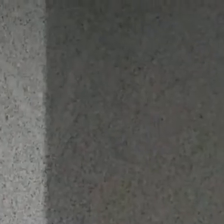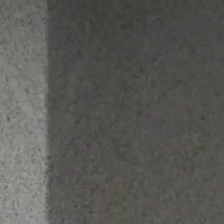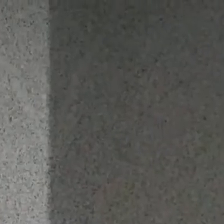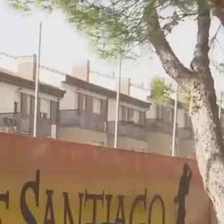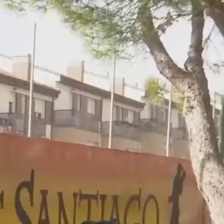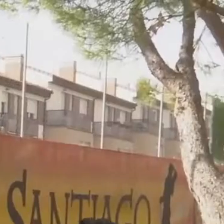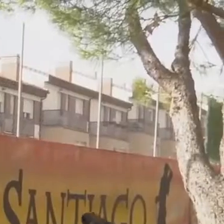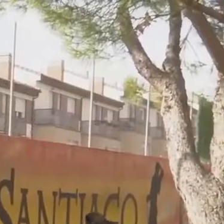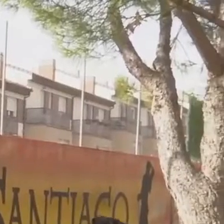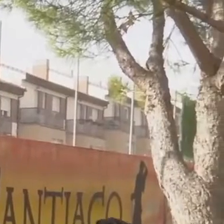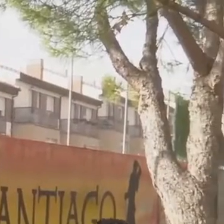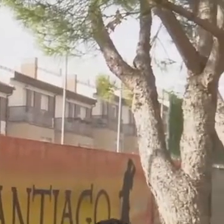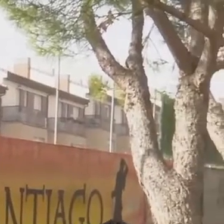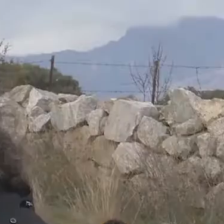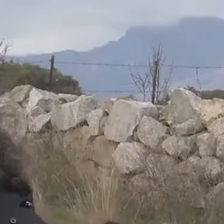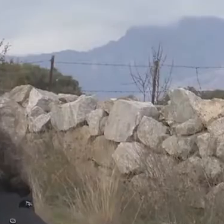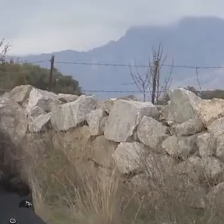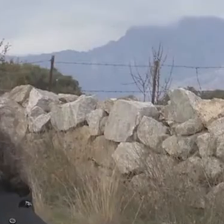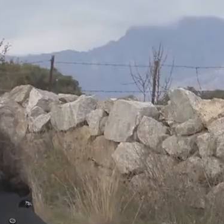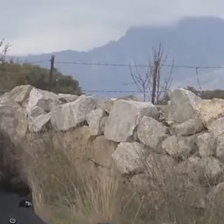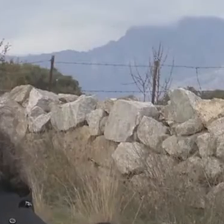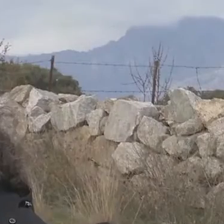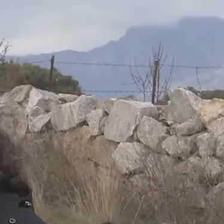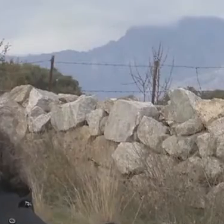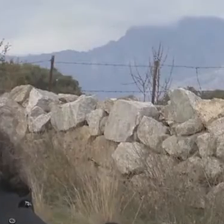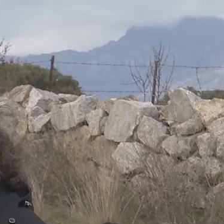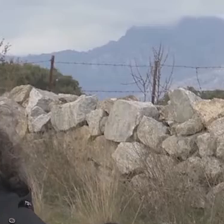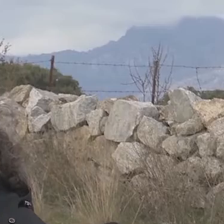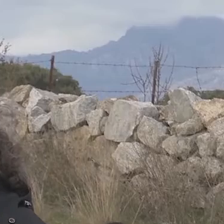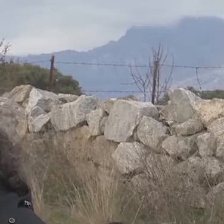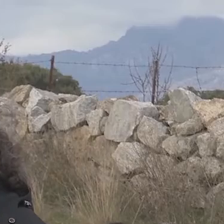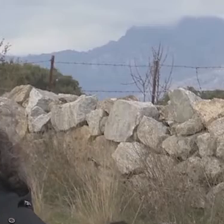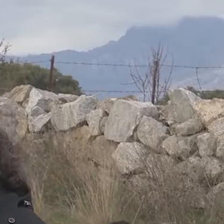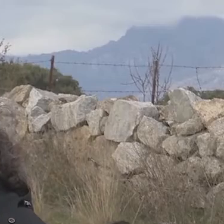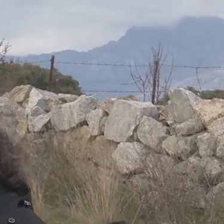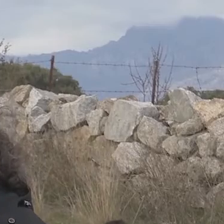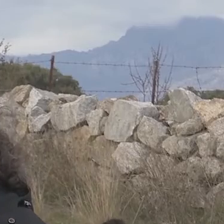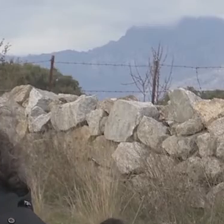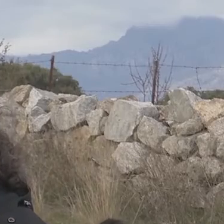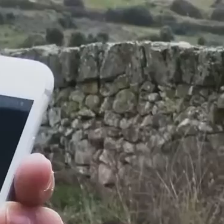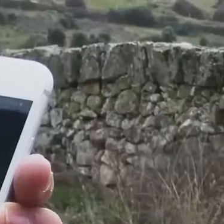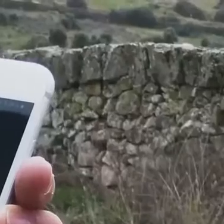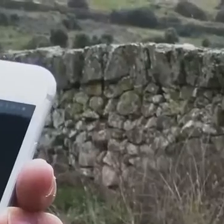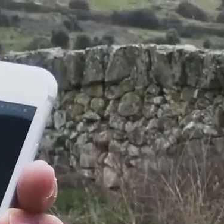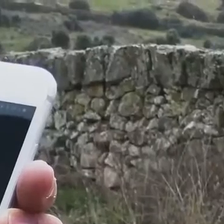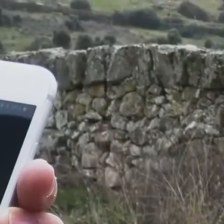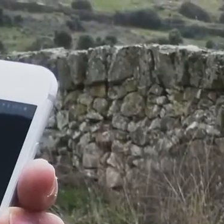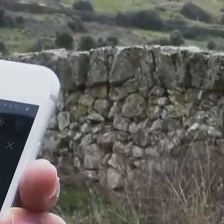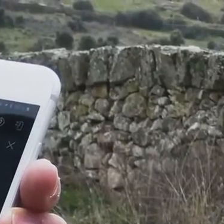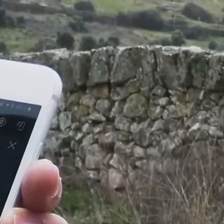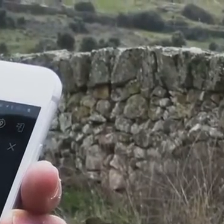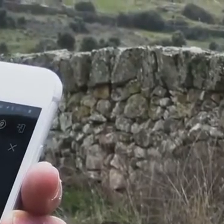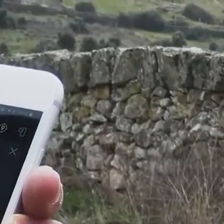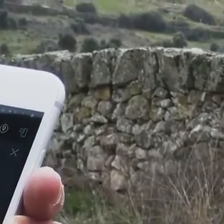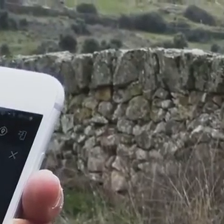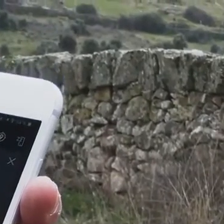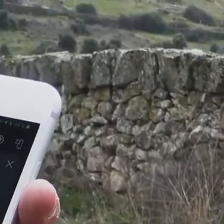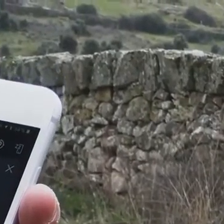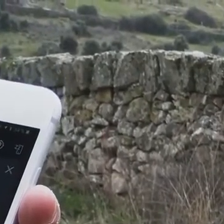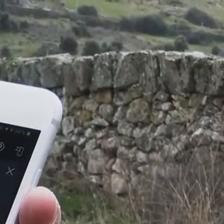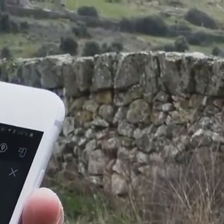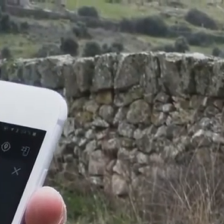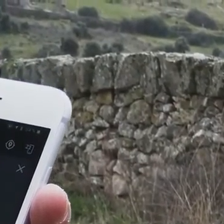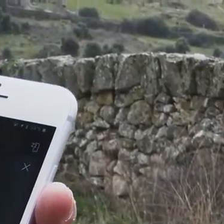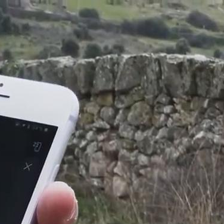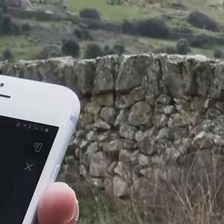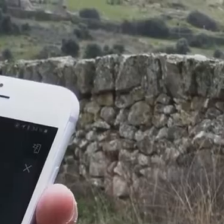por un camino pues sobre todo hay algo que hace muy muy bien esta aplicación que partiendo de cero sí